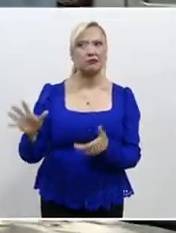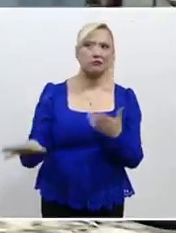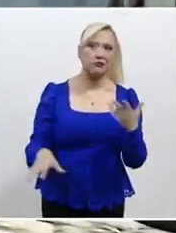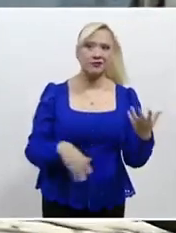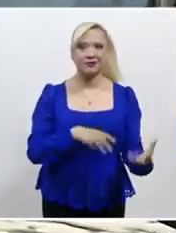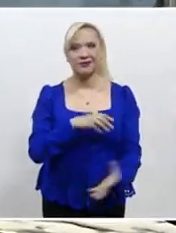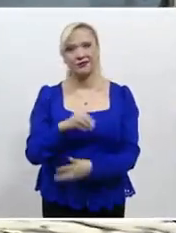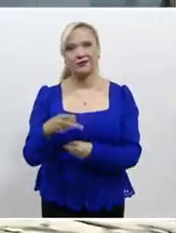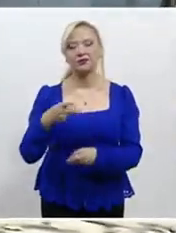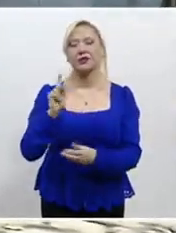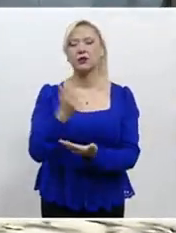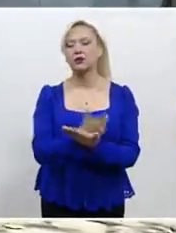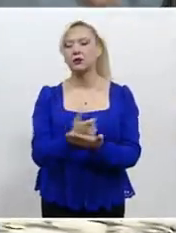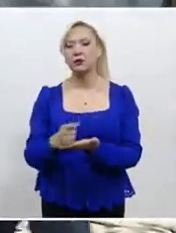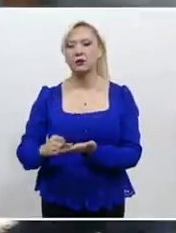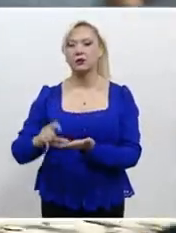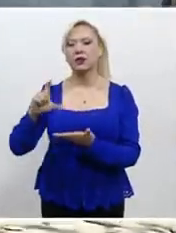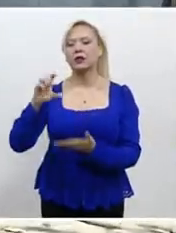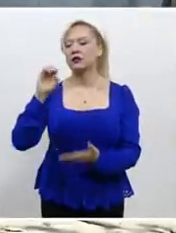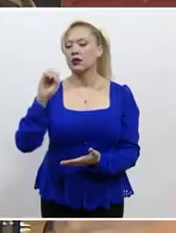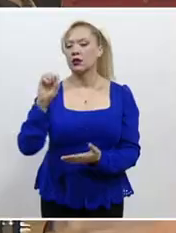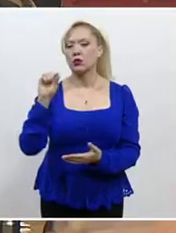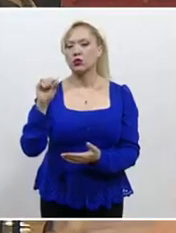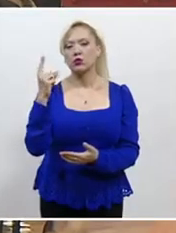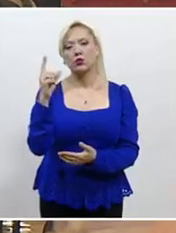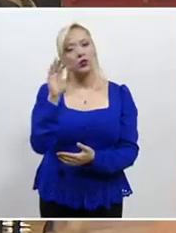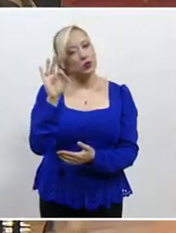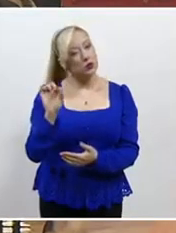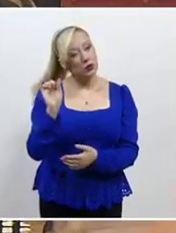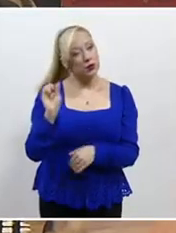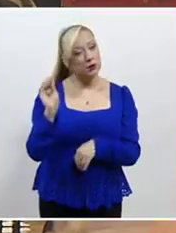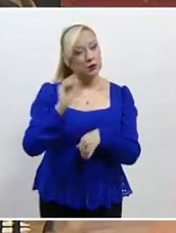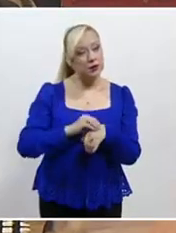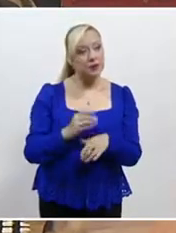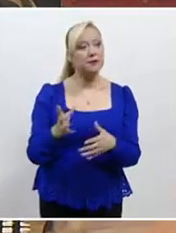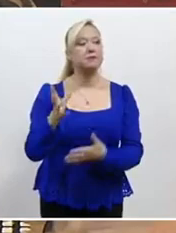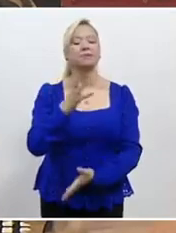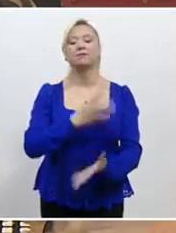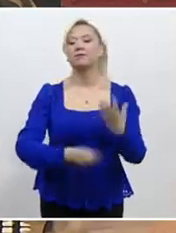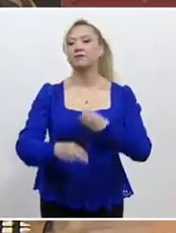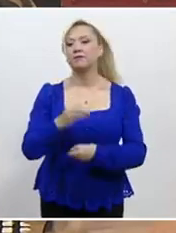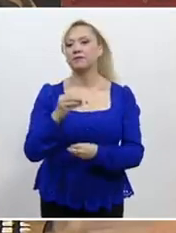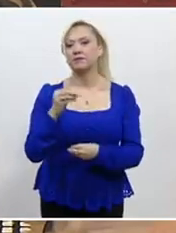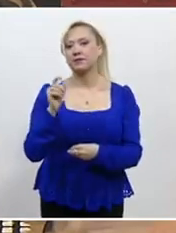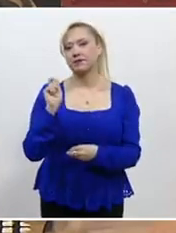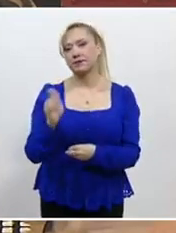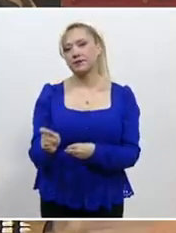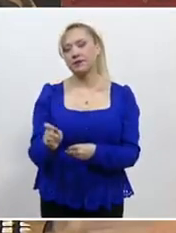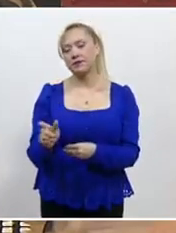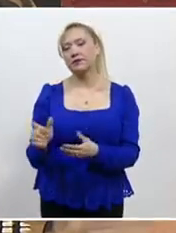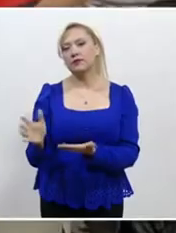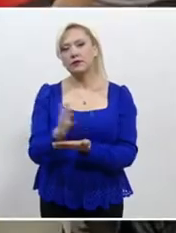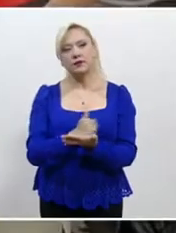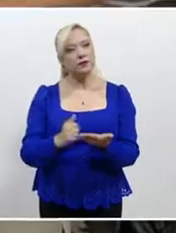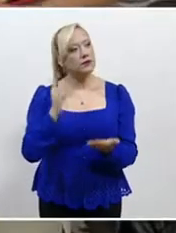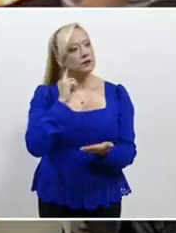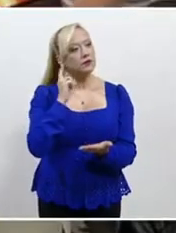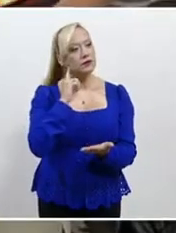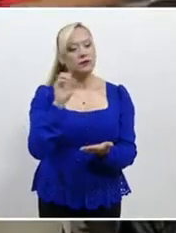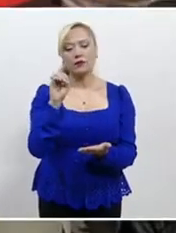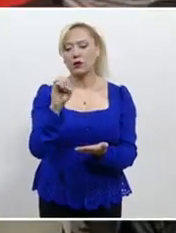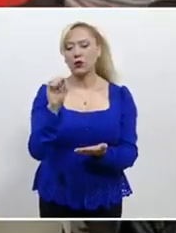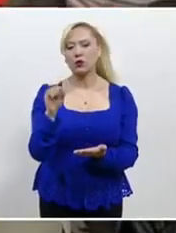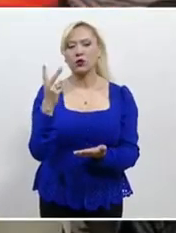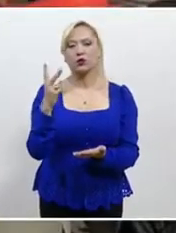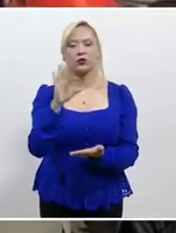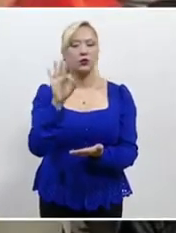remuneraciones aumentaron 0.1%. Por su parte, las remuneraciones medias reales aumentaron 0